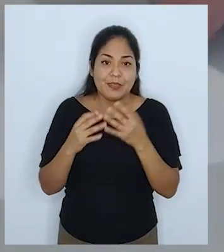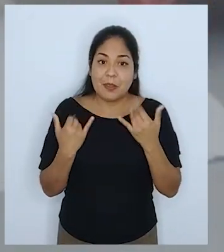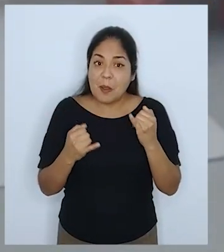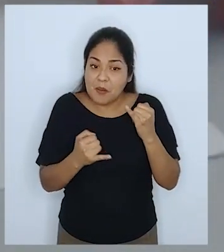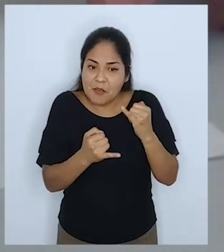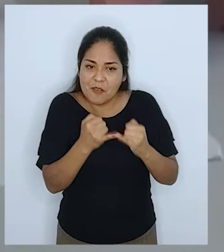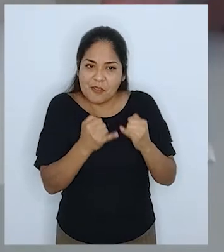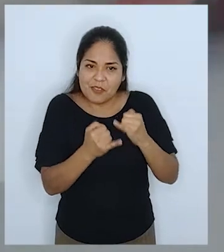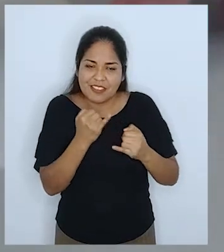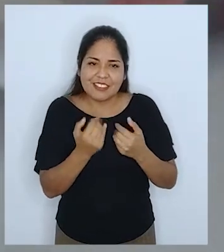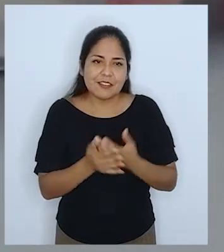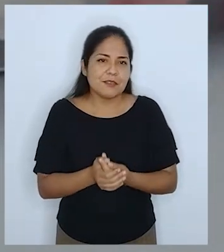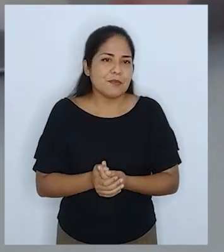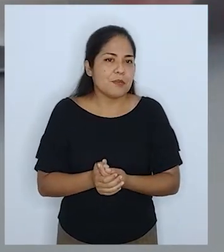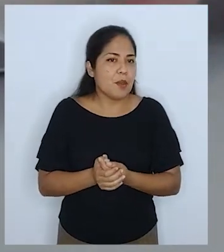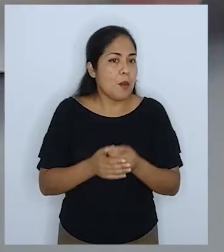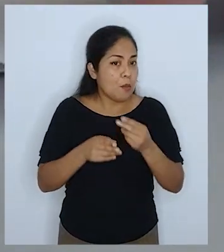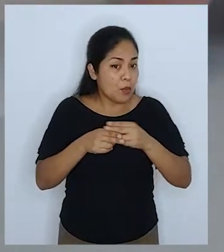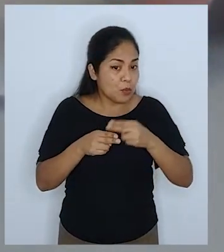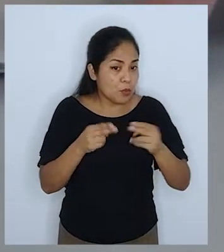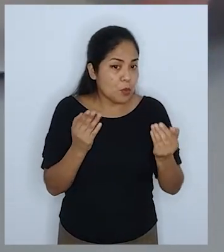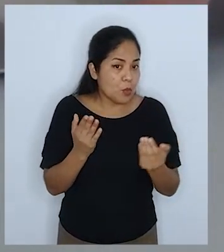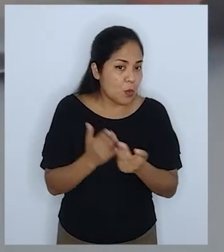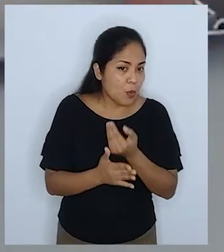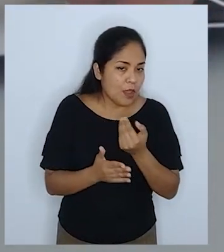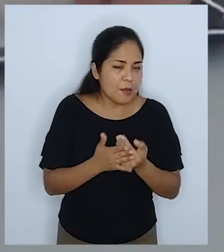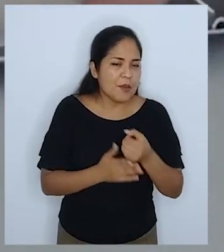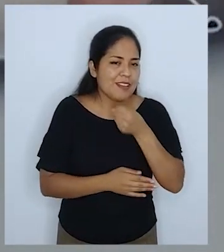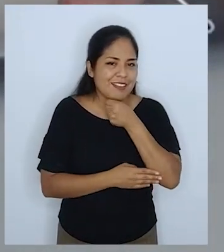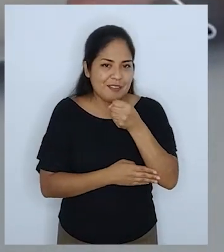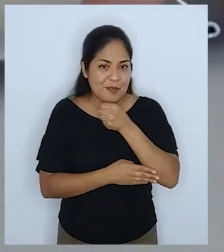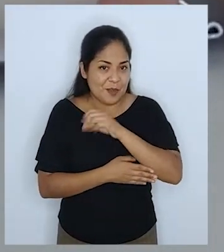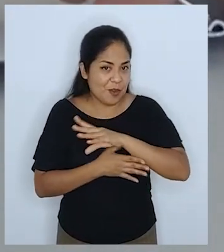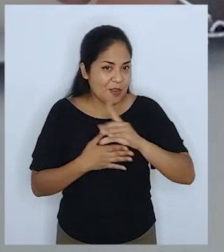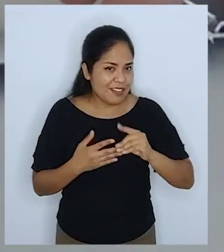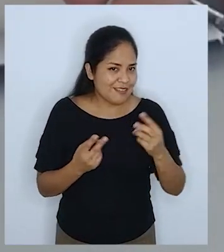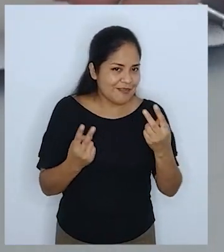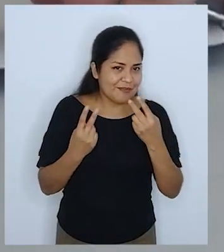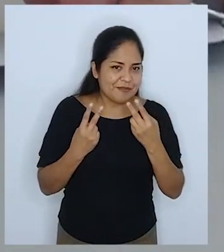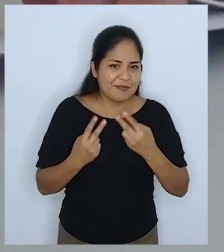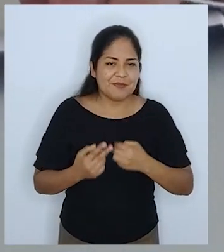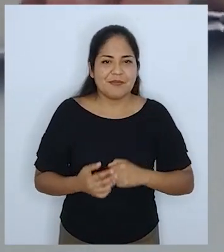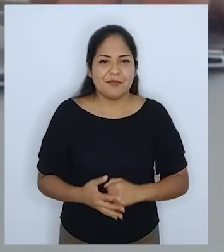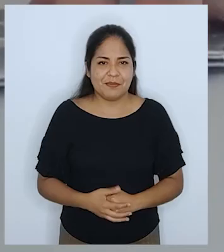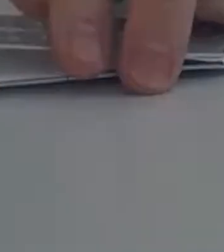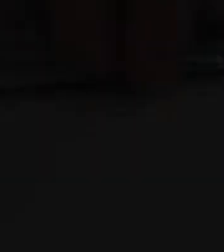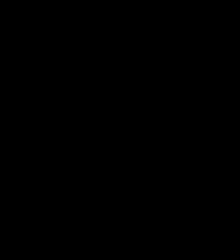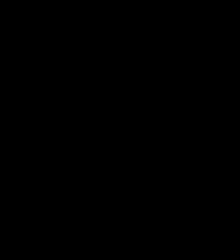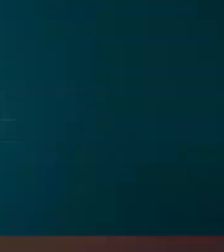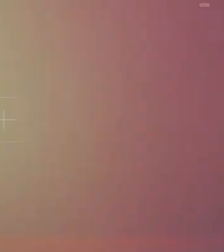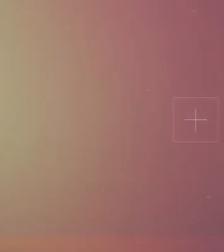Esto ha sido todo por hoy. Los invitamos a un nuevo reportaje CONADIS.